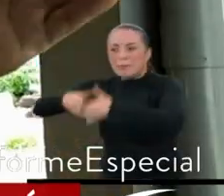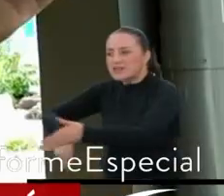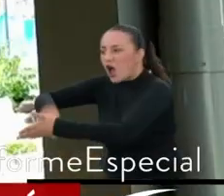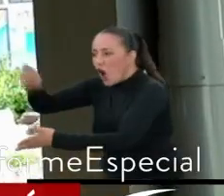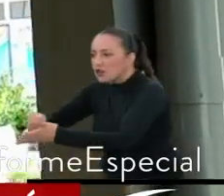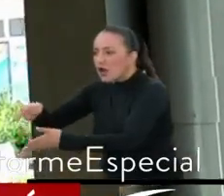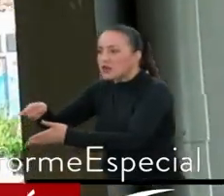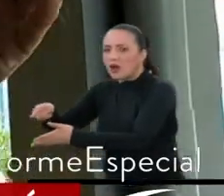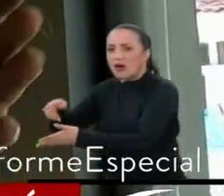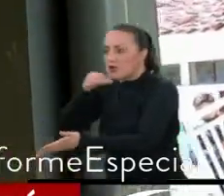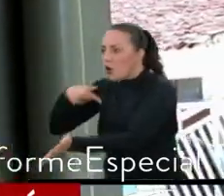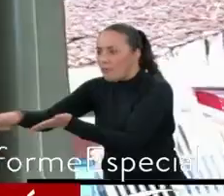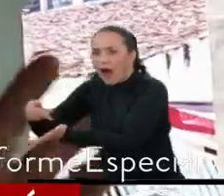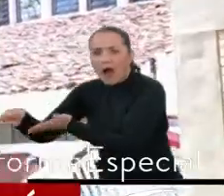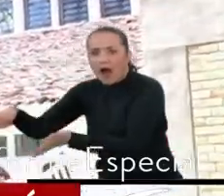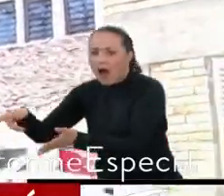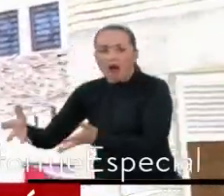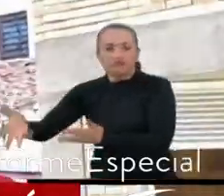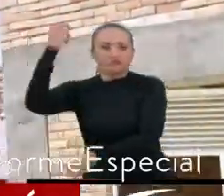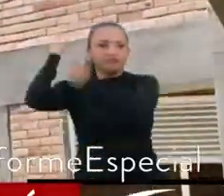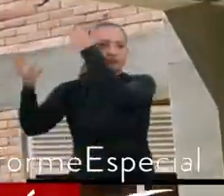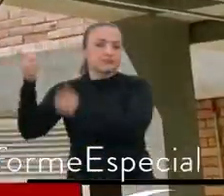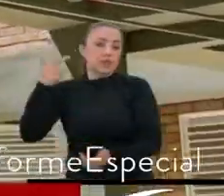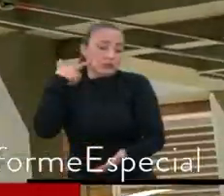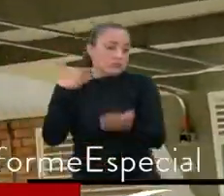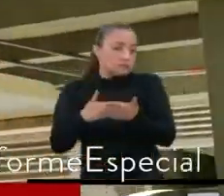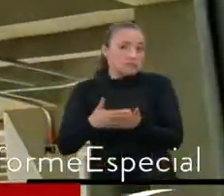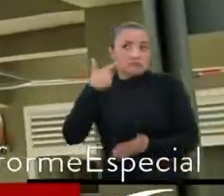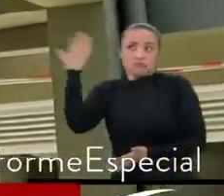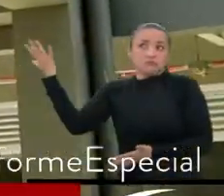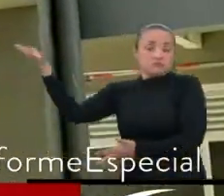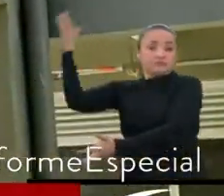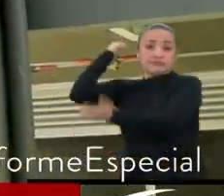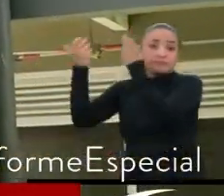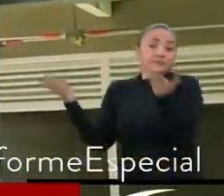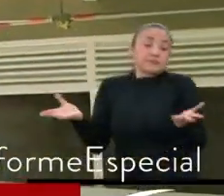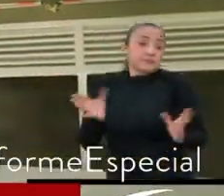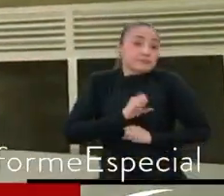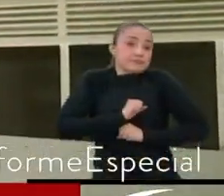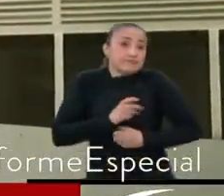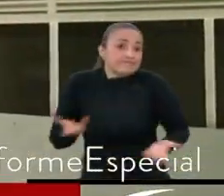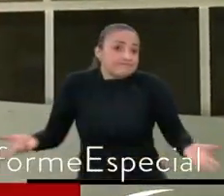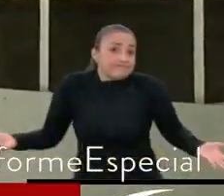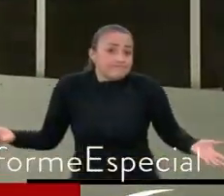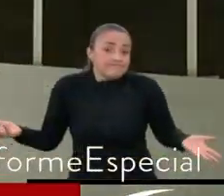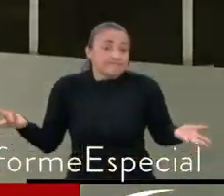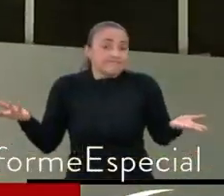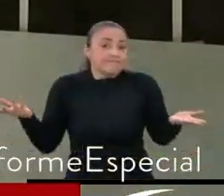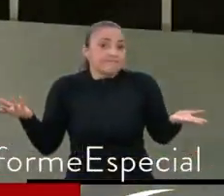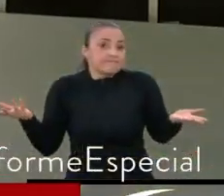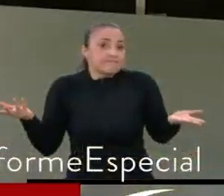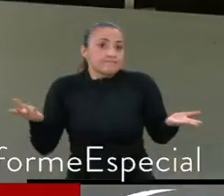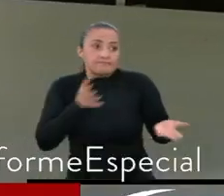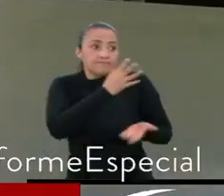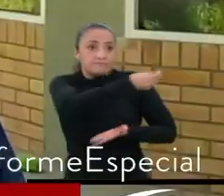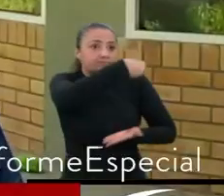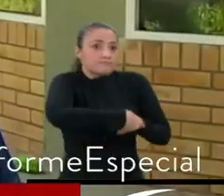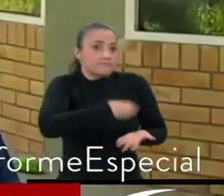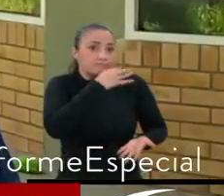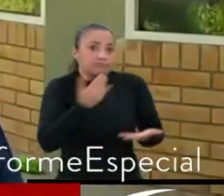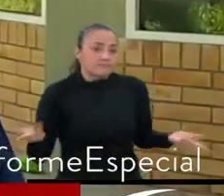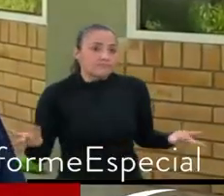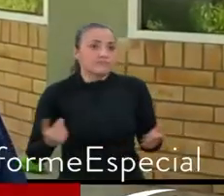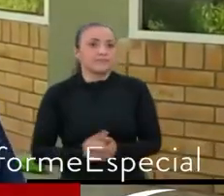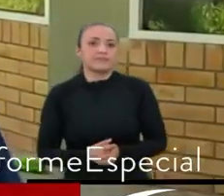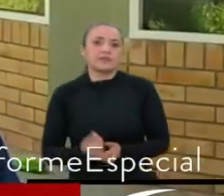La muestra del botón es esta, que estamos recogiendo todo porque lastimosamente no nos cancelaron. Me tocó